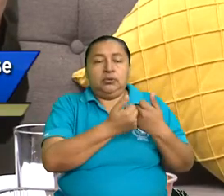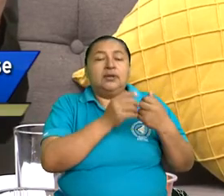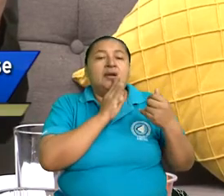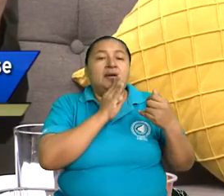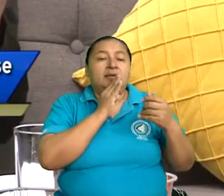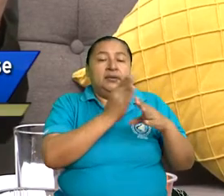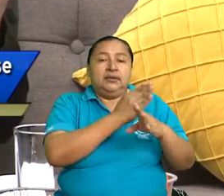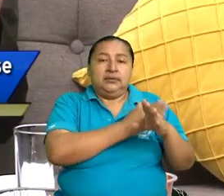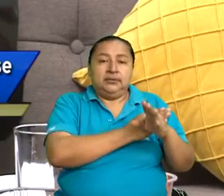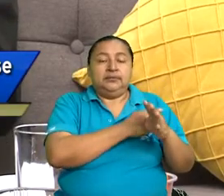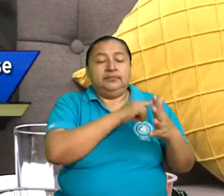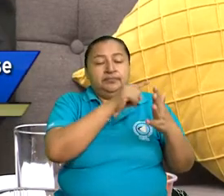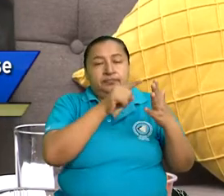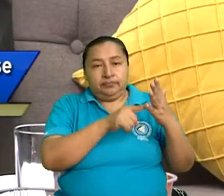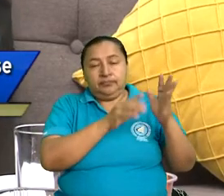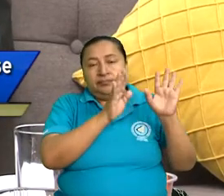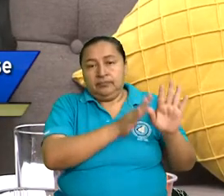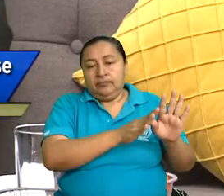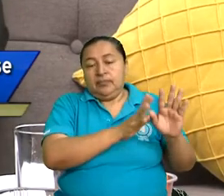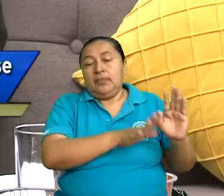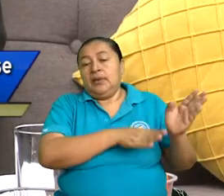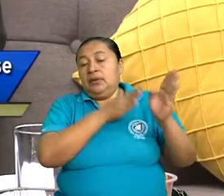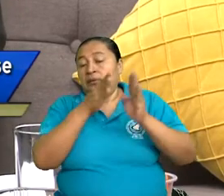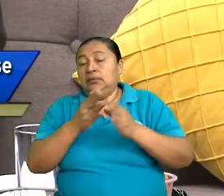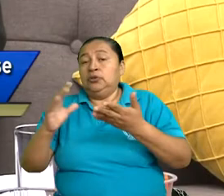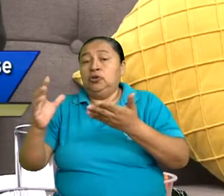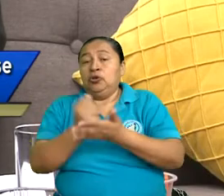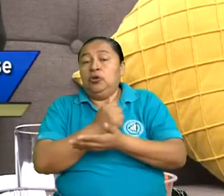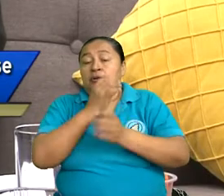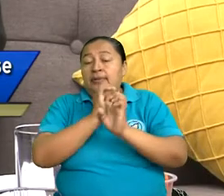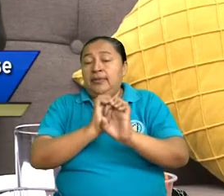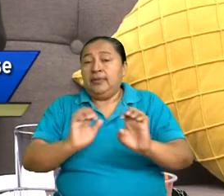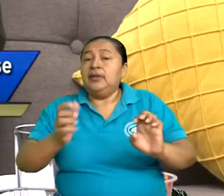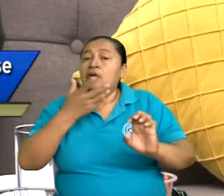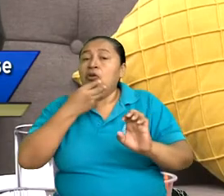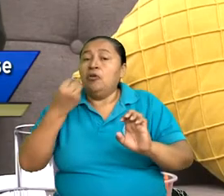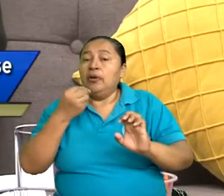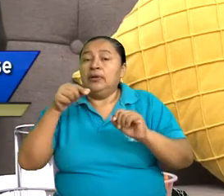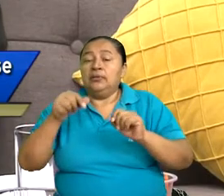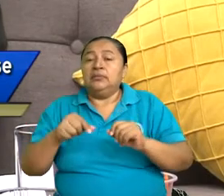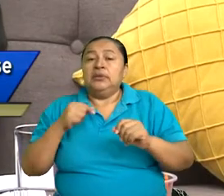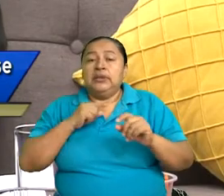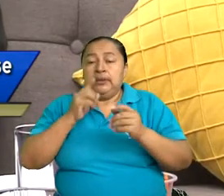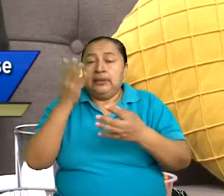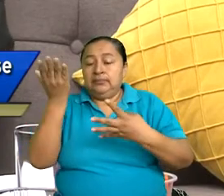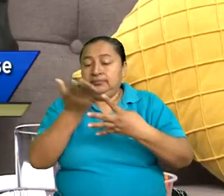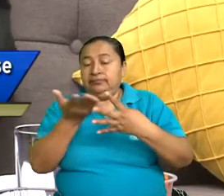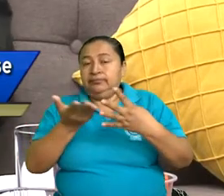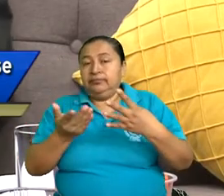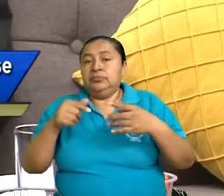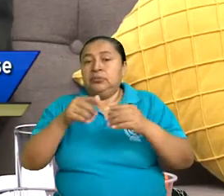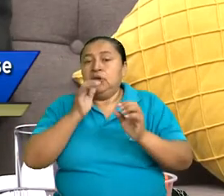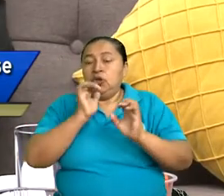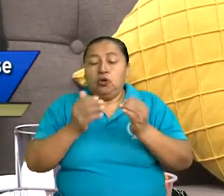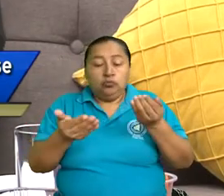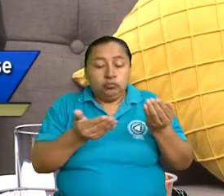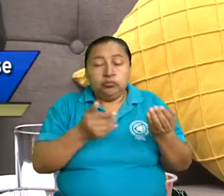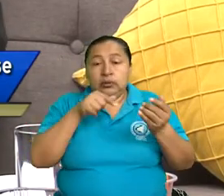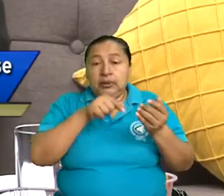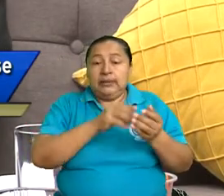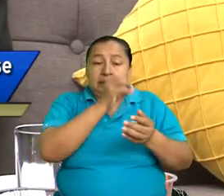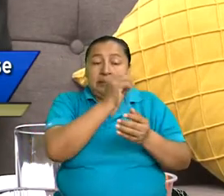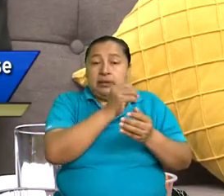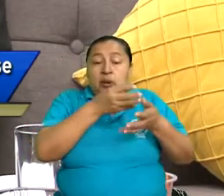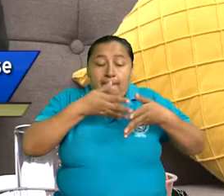mencioné anteriormente, y el código de la niñez y la adolescencia hace una clasificación de lo que son los niños y las